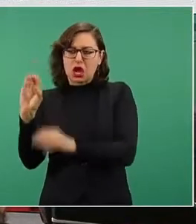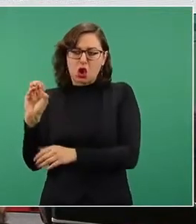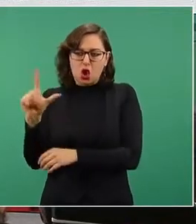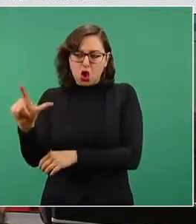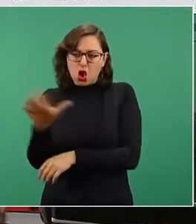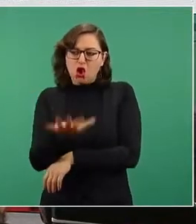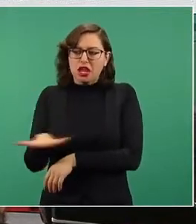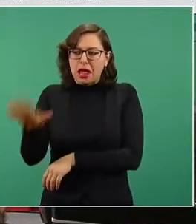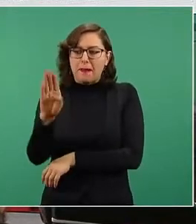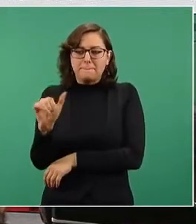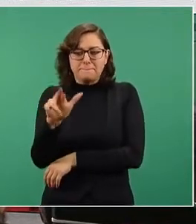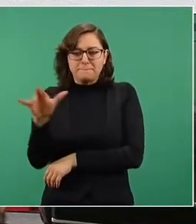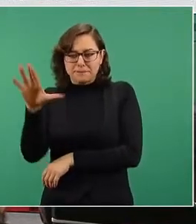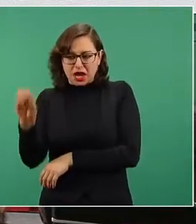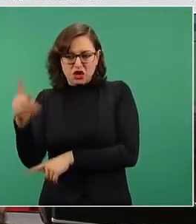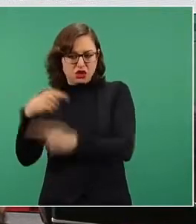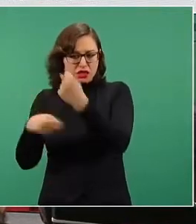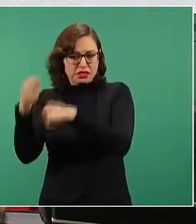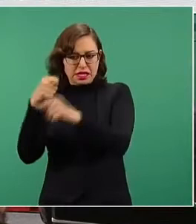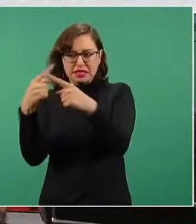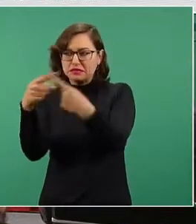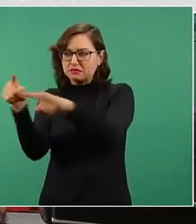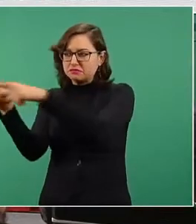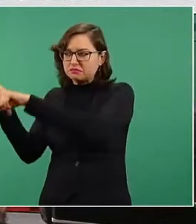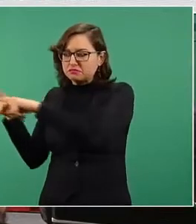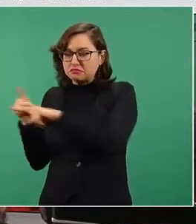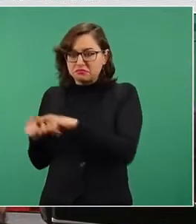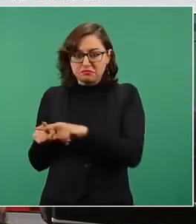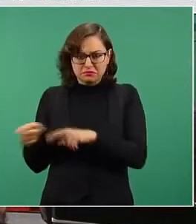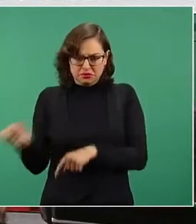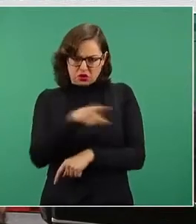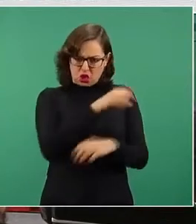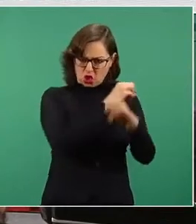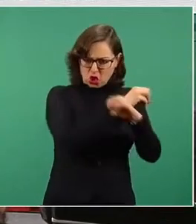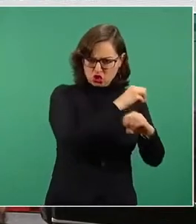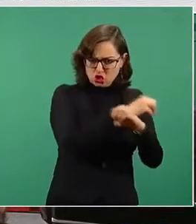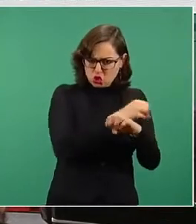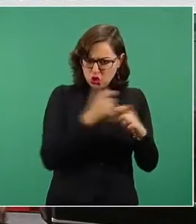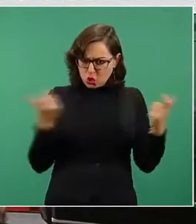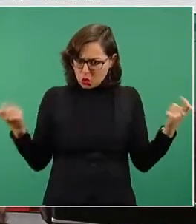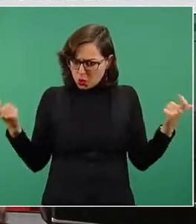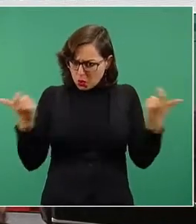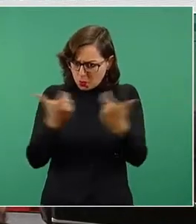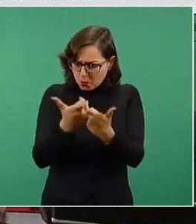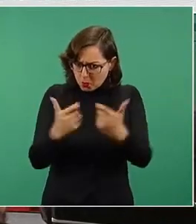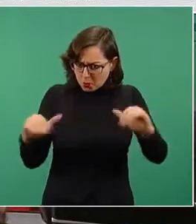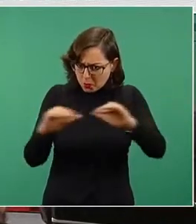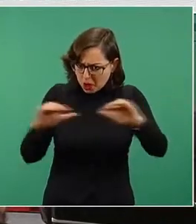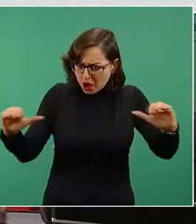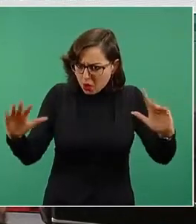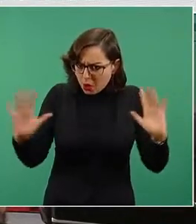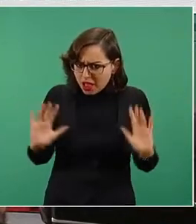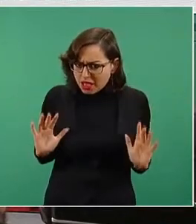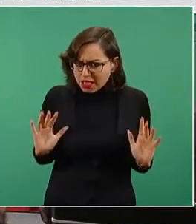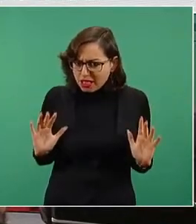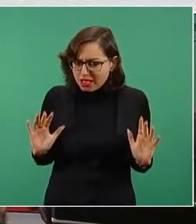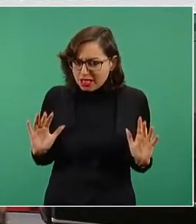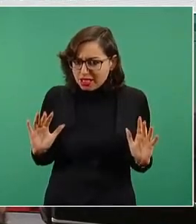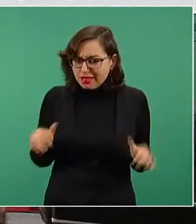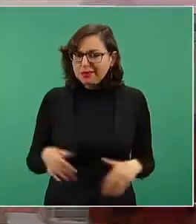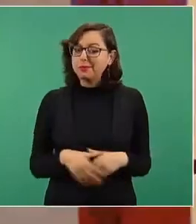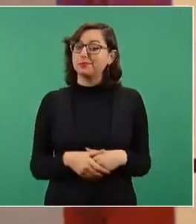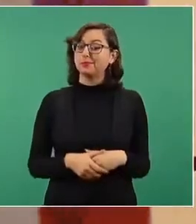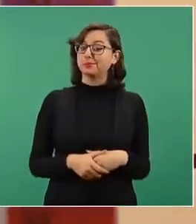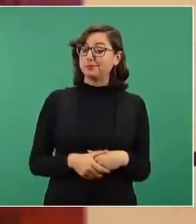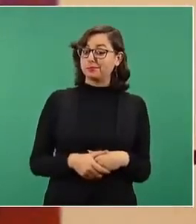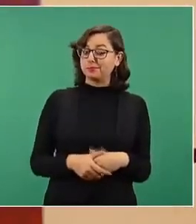en sus barrios, no han visto cerrar muchas tiendas de abarrotes porque llegaron los OXXOs? Y pensaríamos,